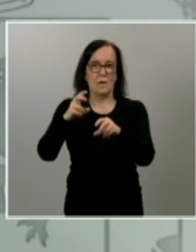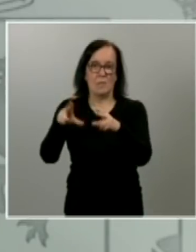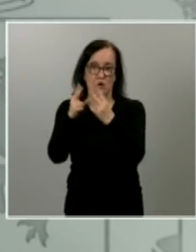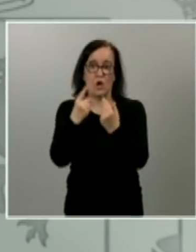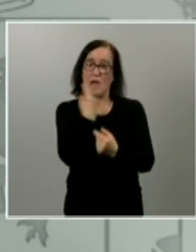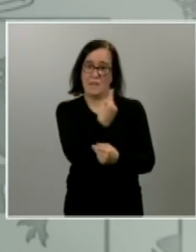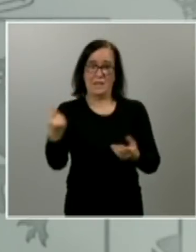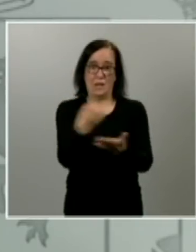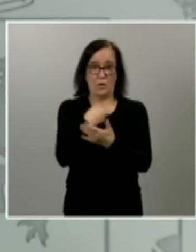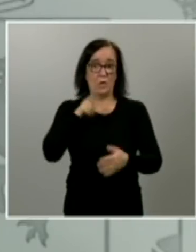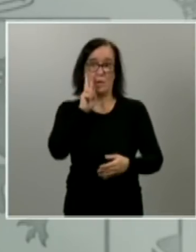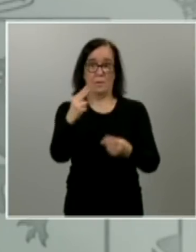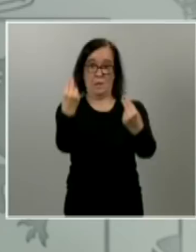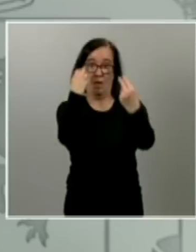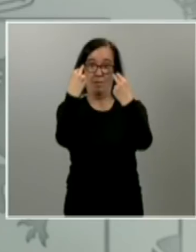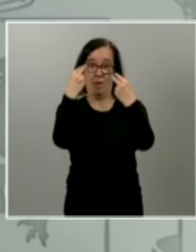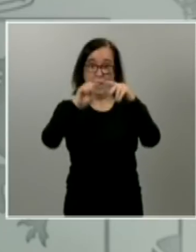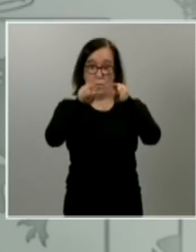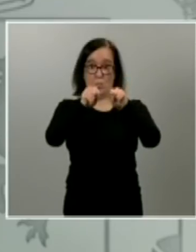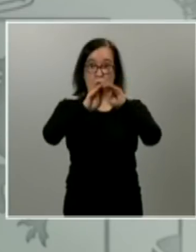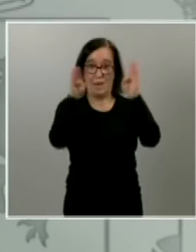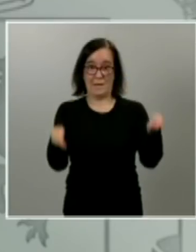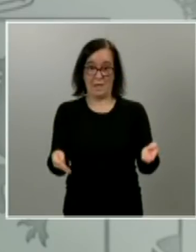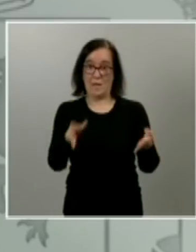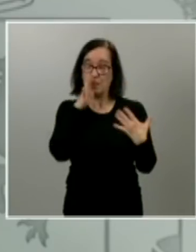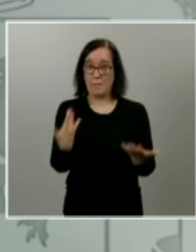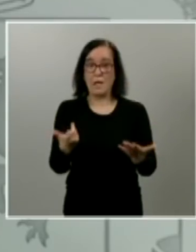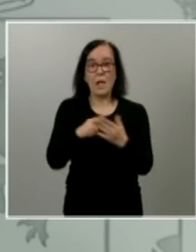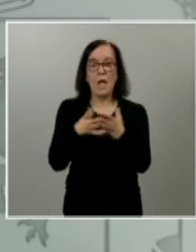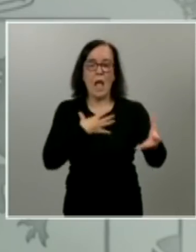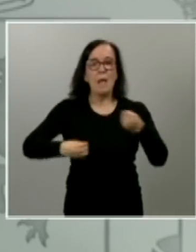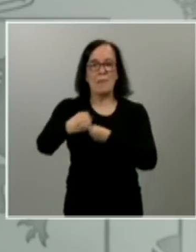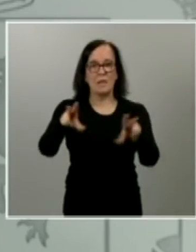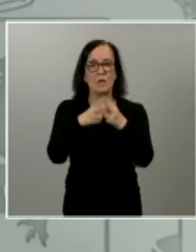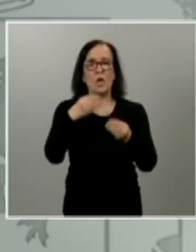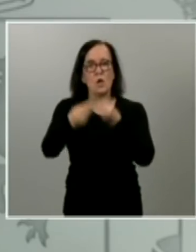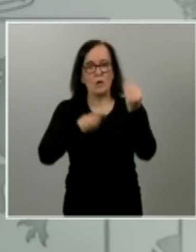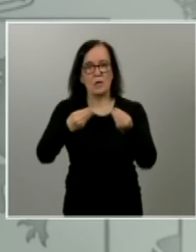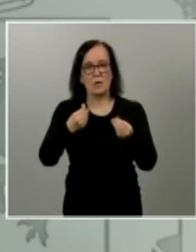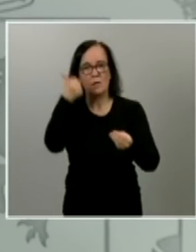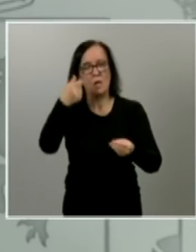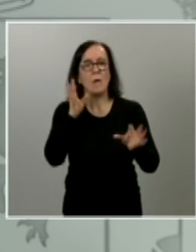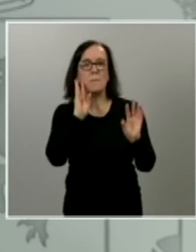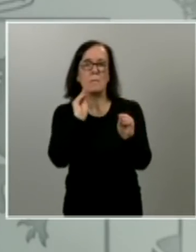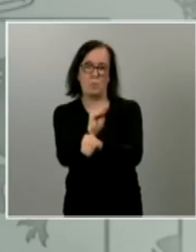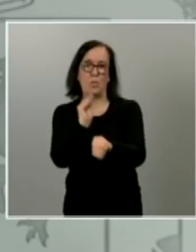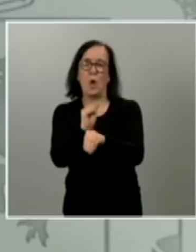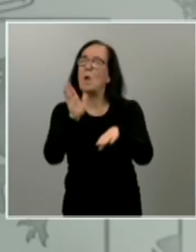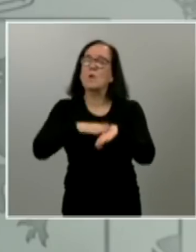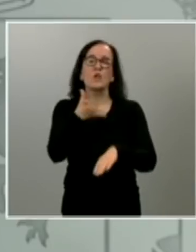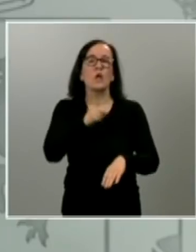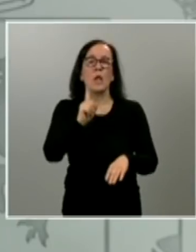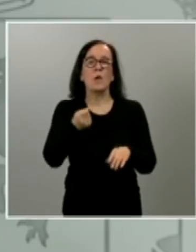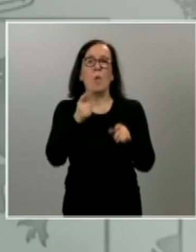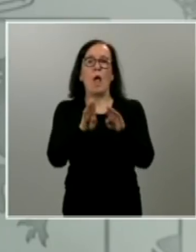comparecencia en vuestros hogares pero junto con esa empatía social lo haremos con la mayor de las precauciones porque no queremos dar ningún paso